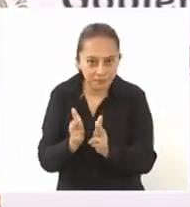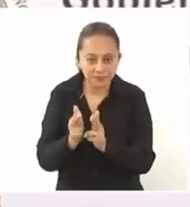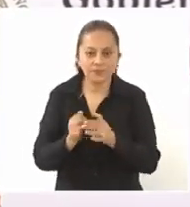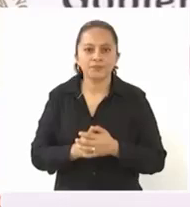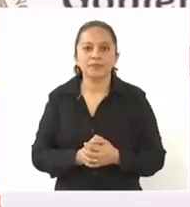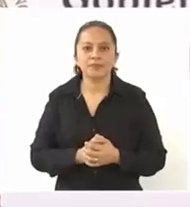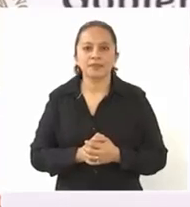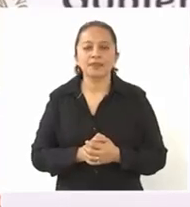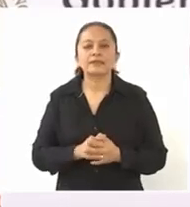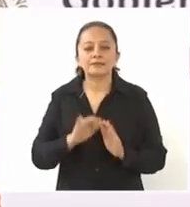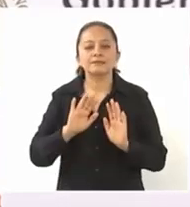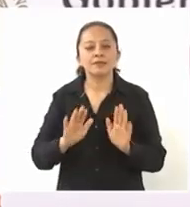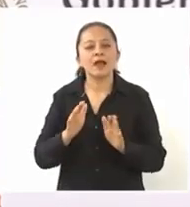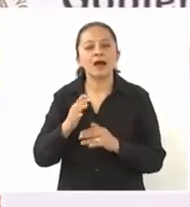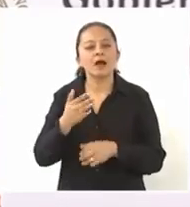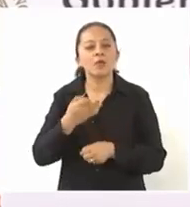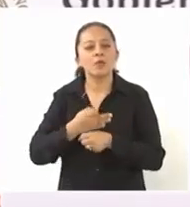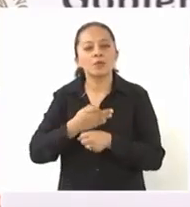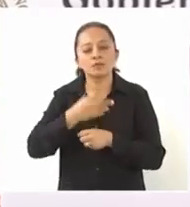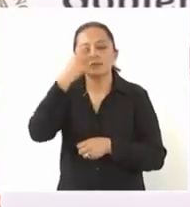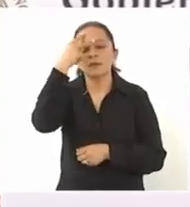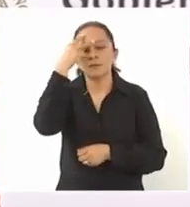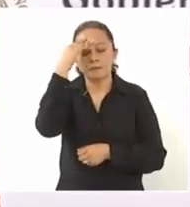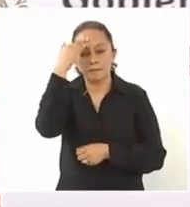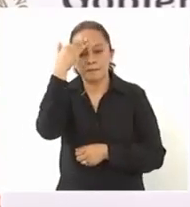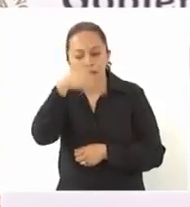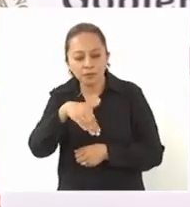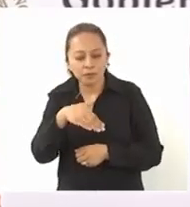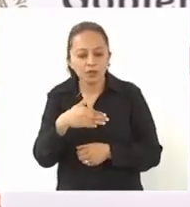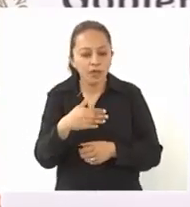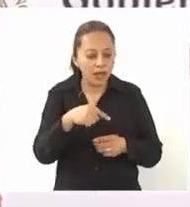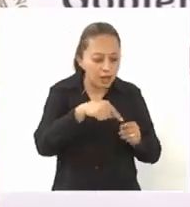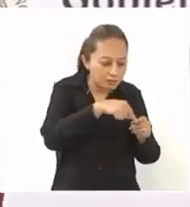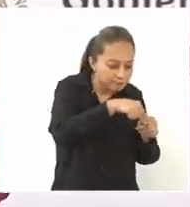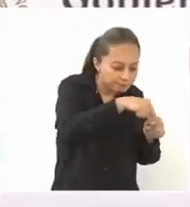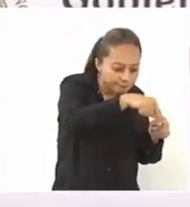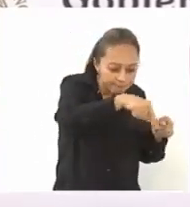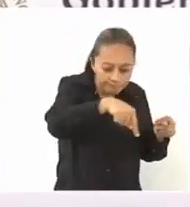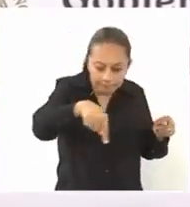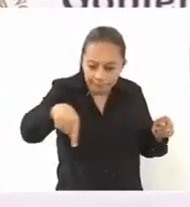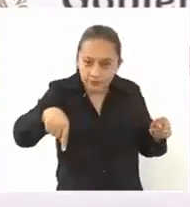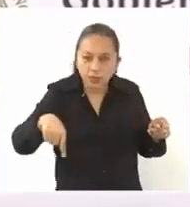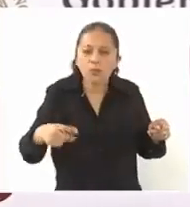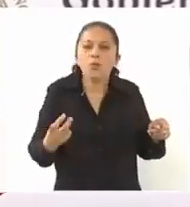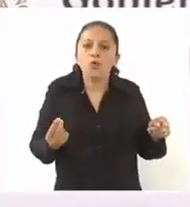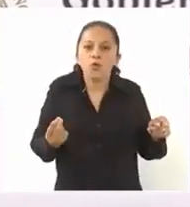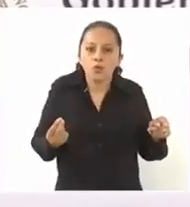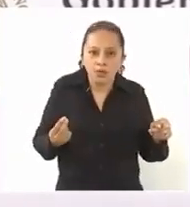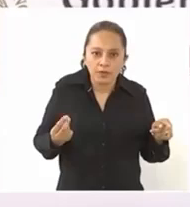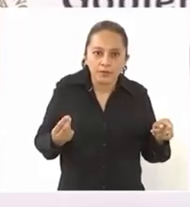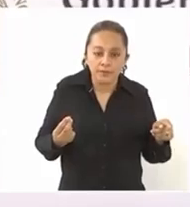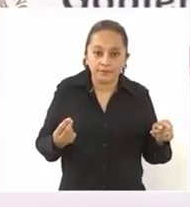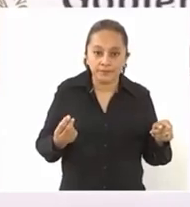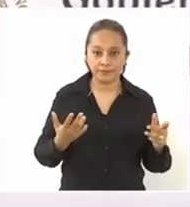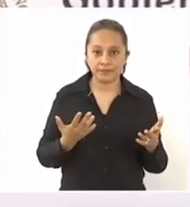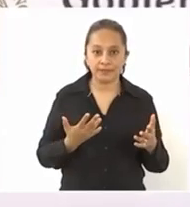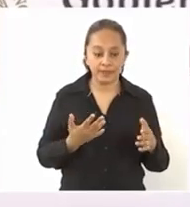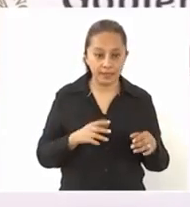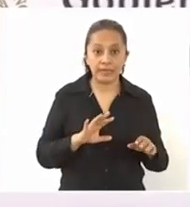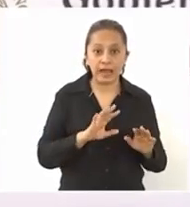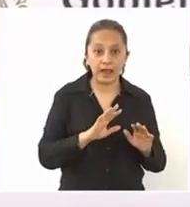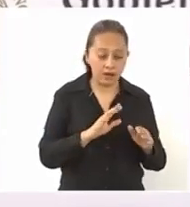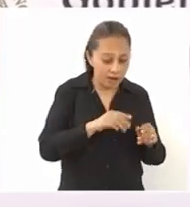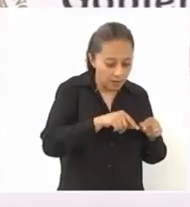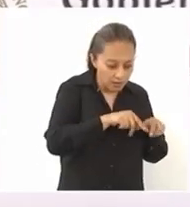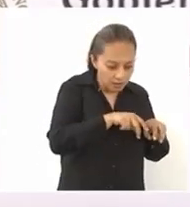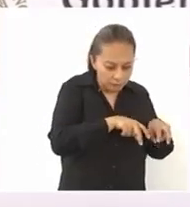dónde va a pasar el tren, qué es lo que se requiere hacer. Van a ser vías adicionales